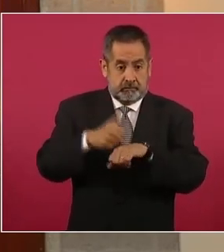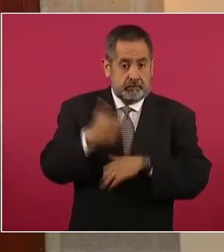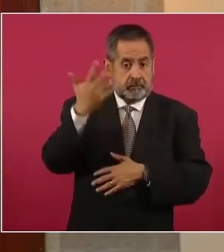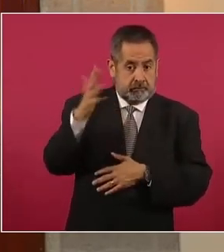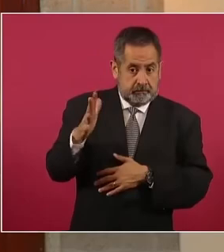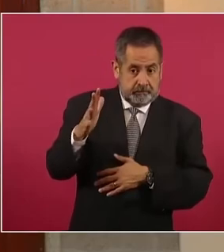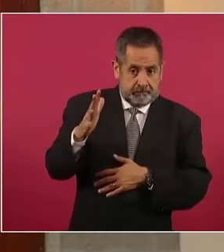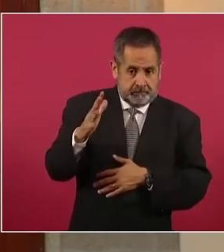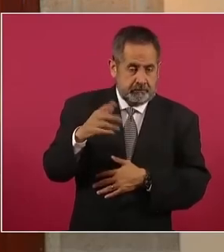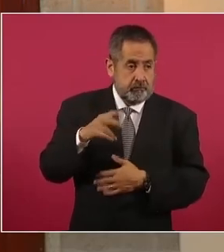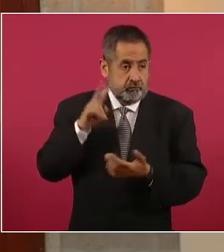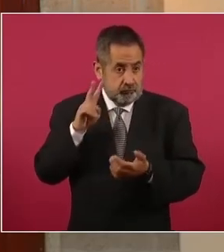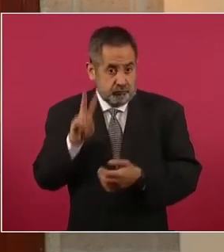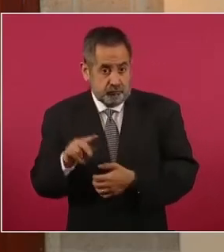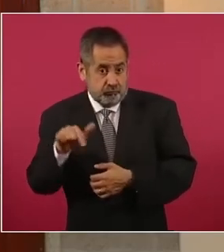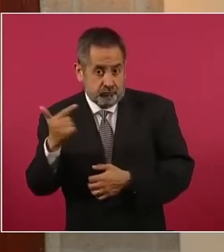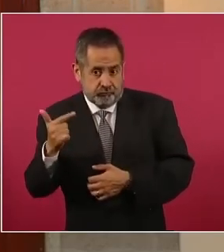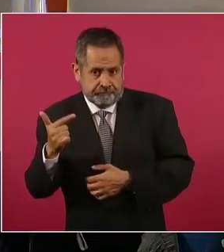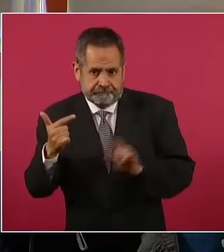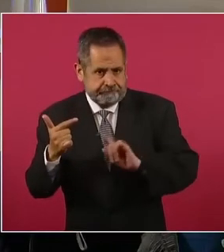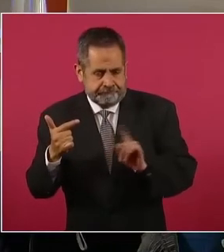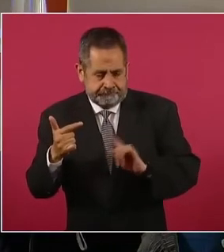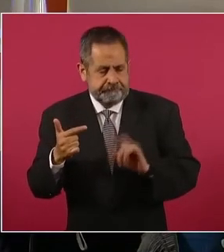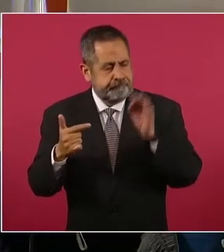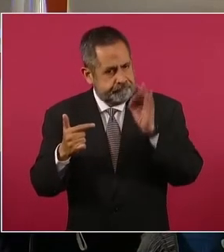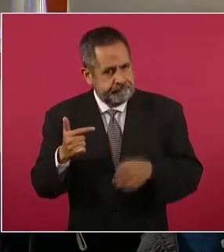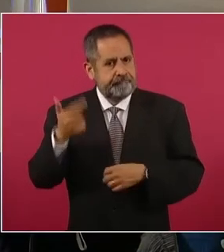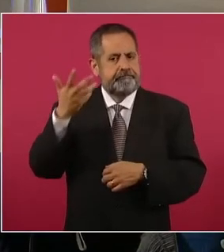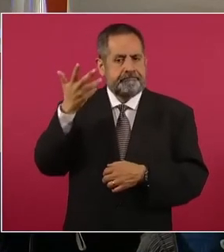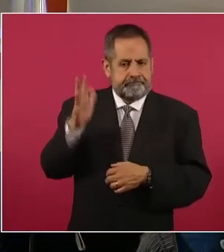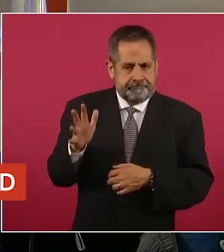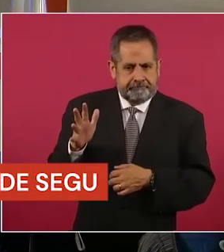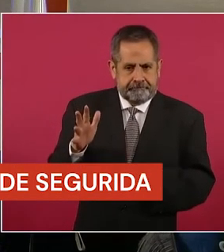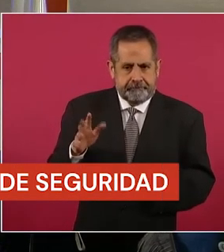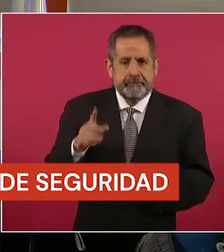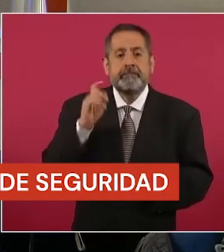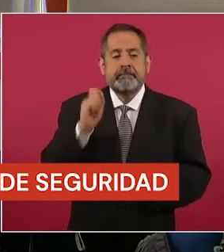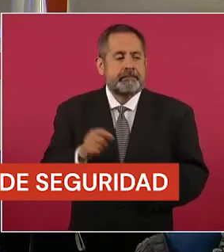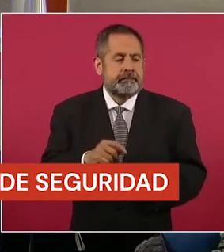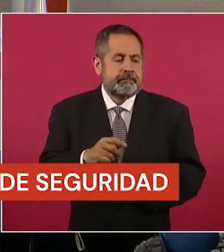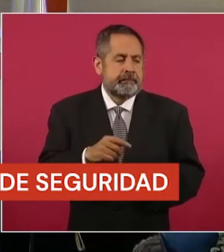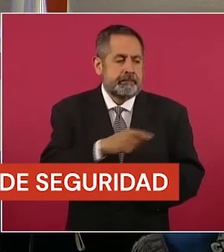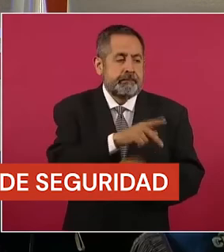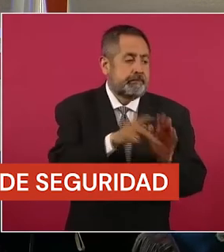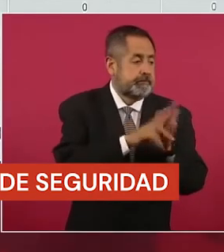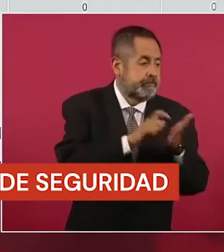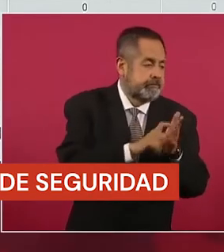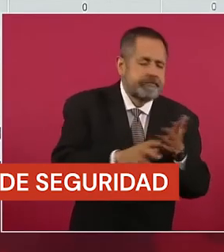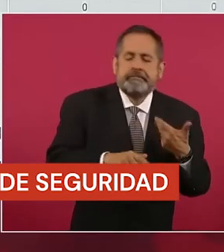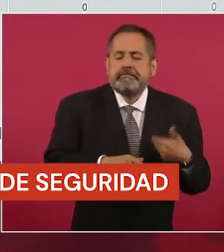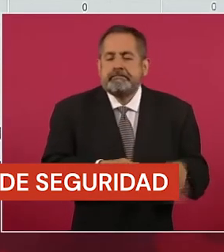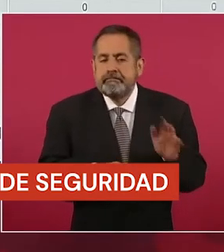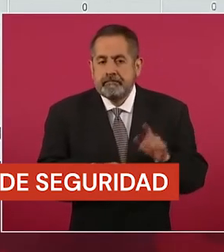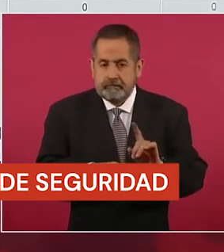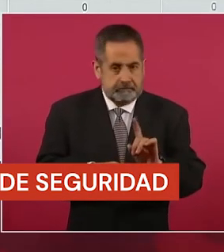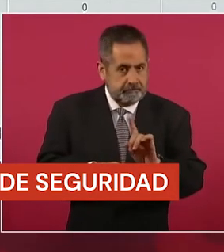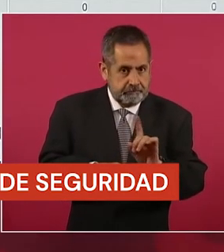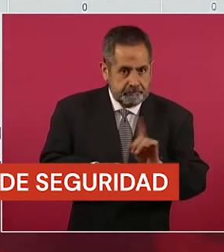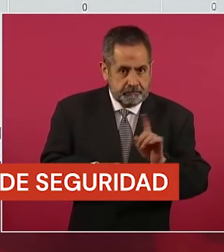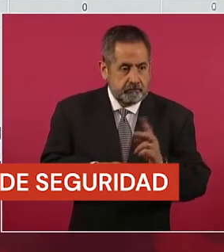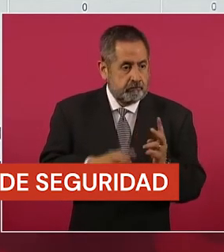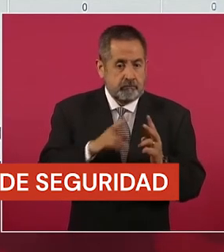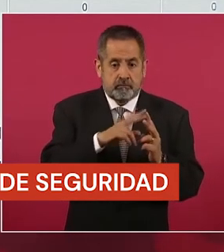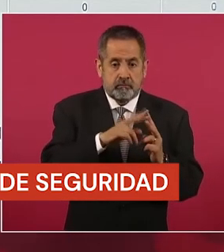reiteramos es la cifra de 10 compañeros. No significa, y lo subrayo, que en el otro caso, tanto del